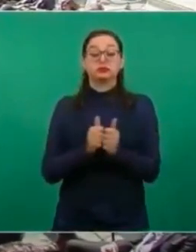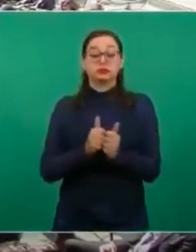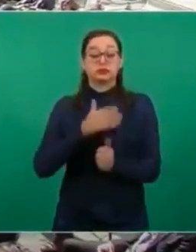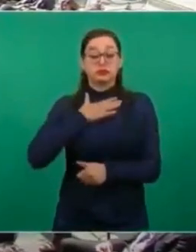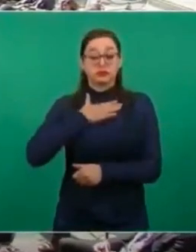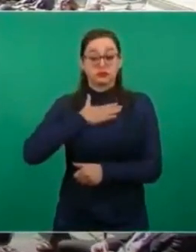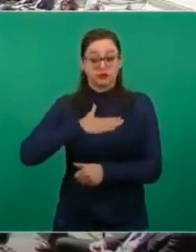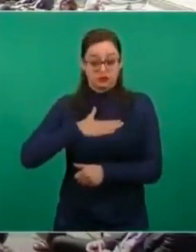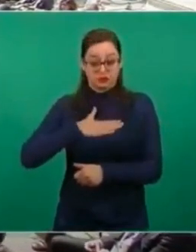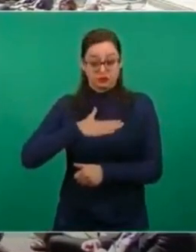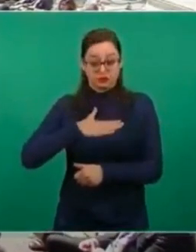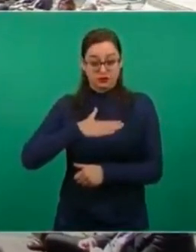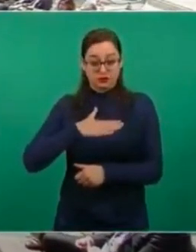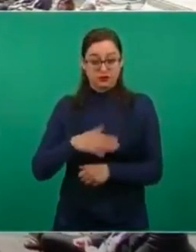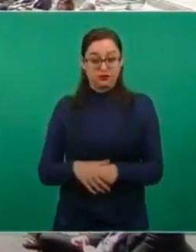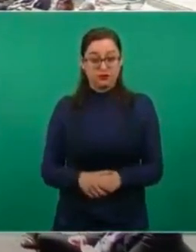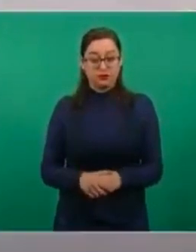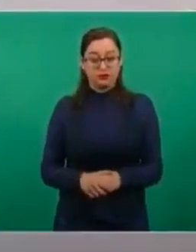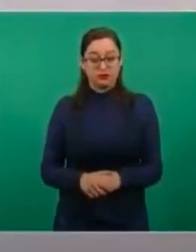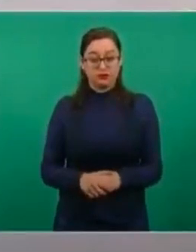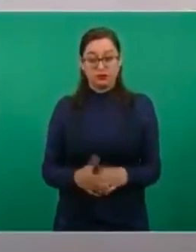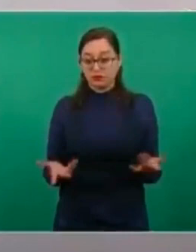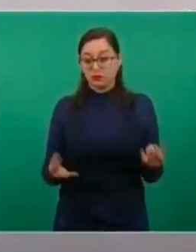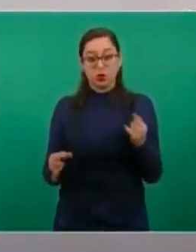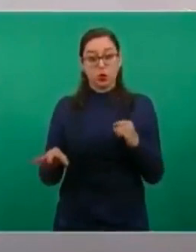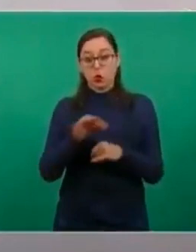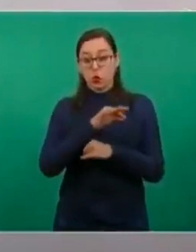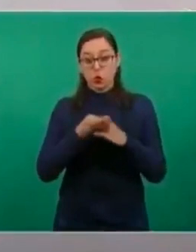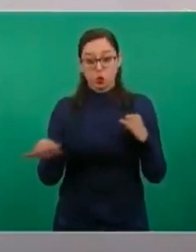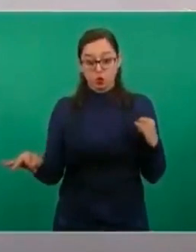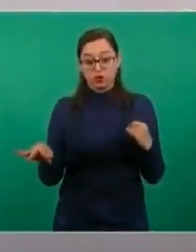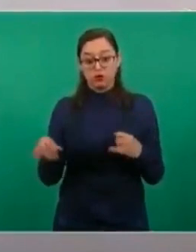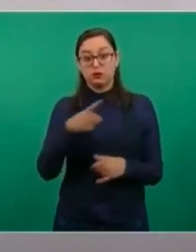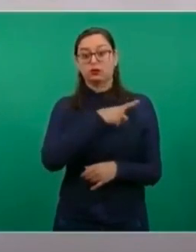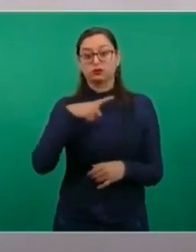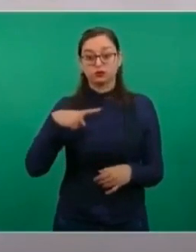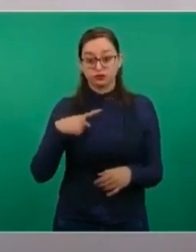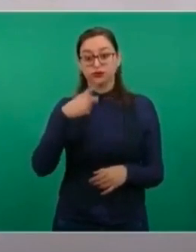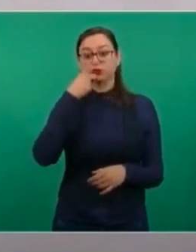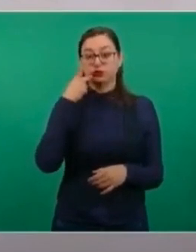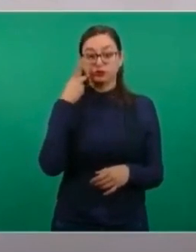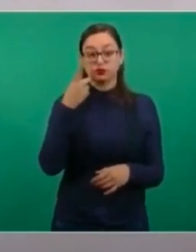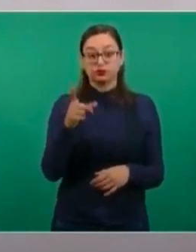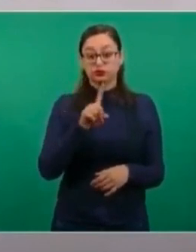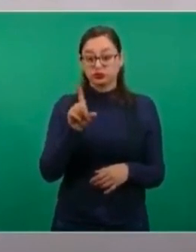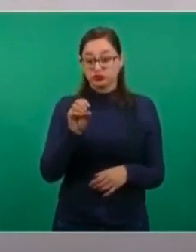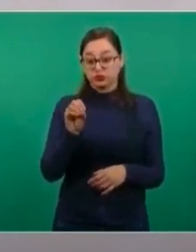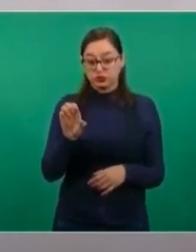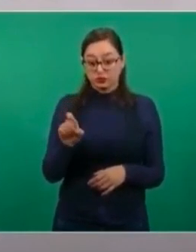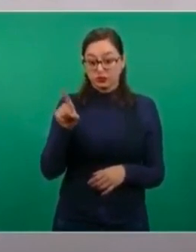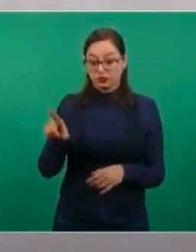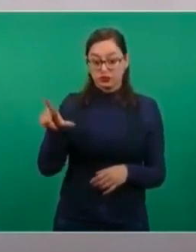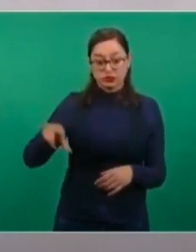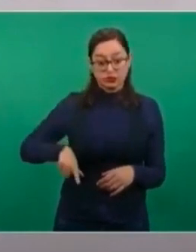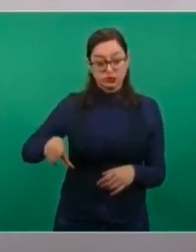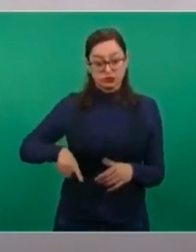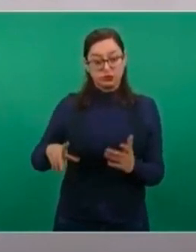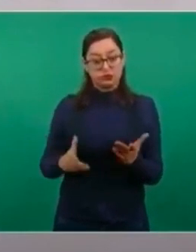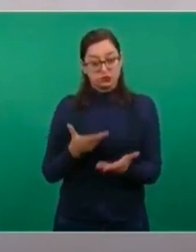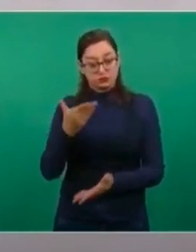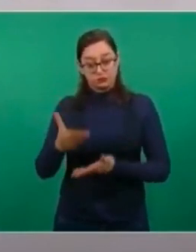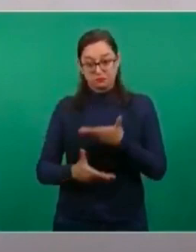nuestro país. Y ya por último decir que Zoé Robledo es un servidor público